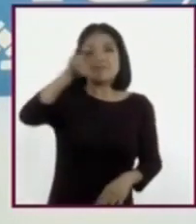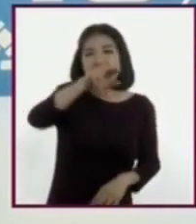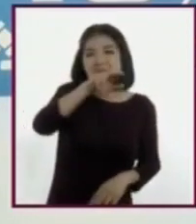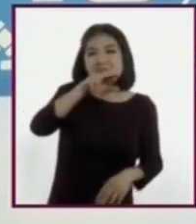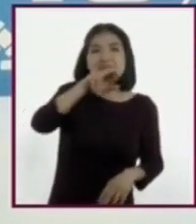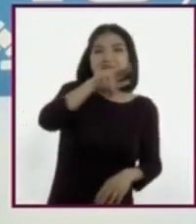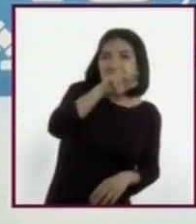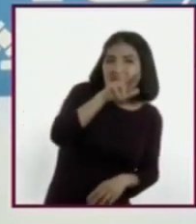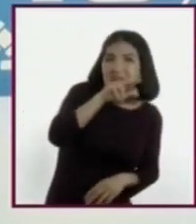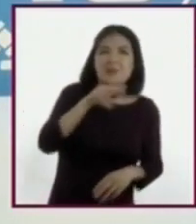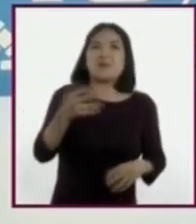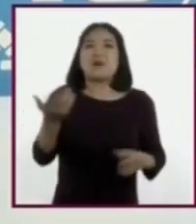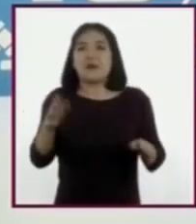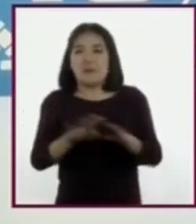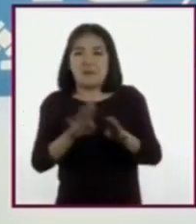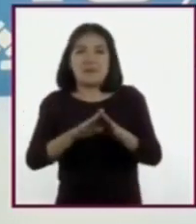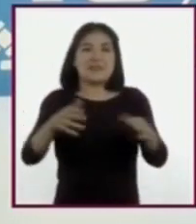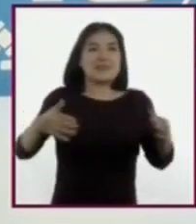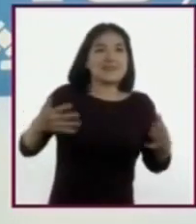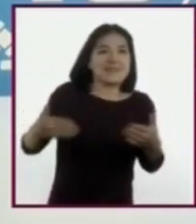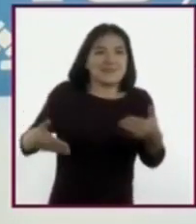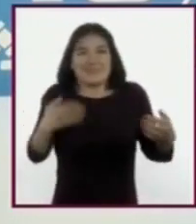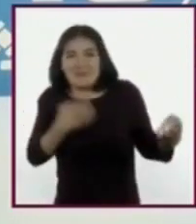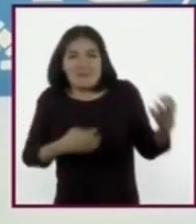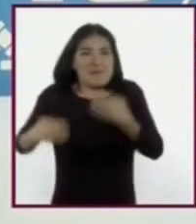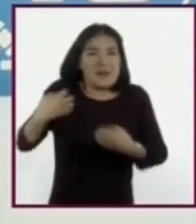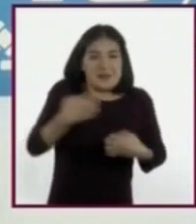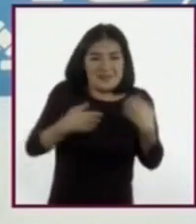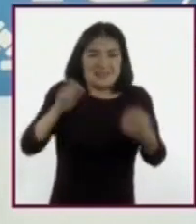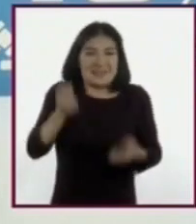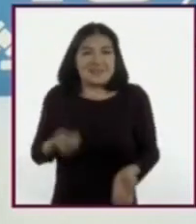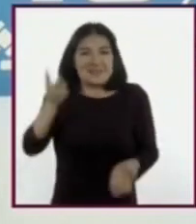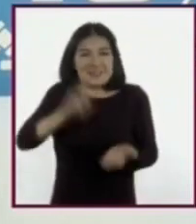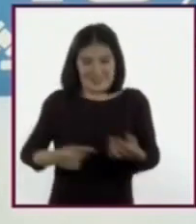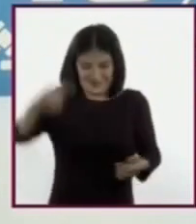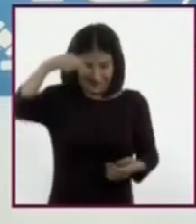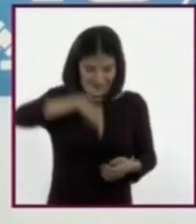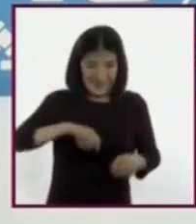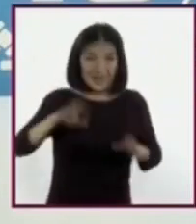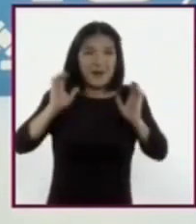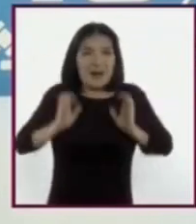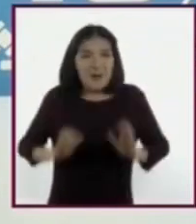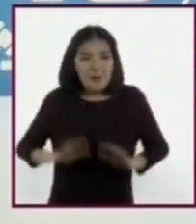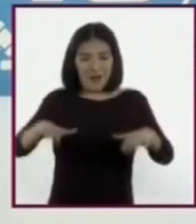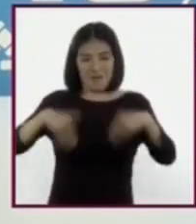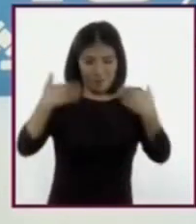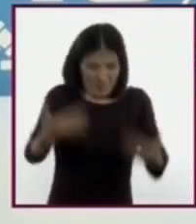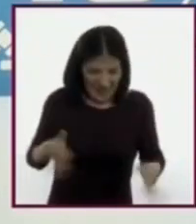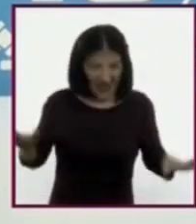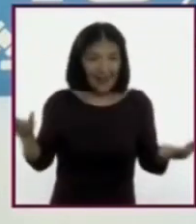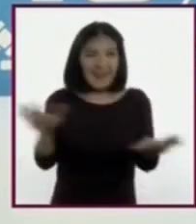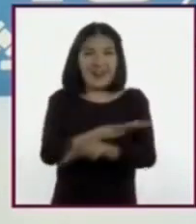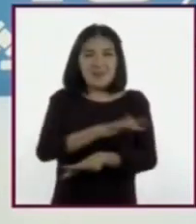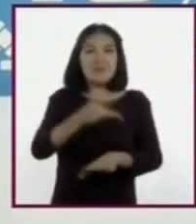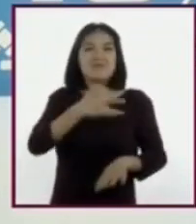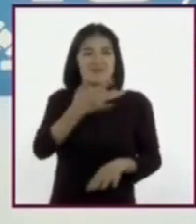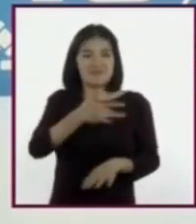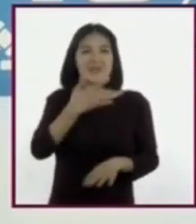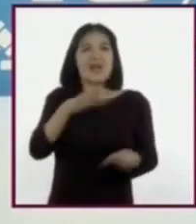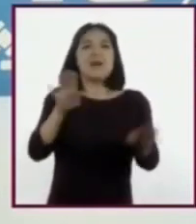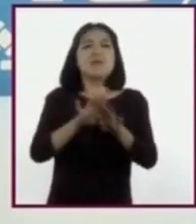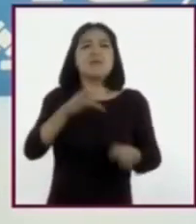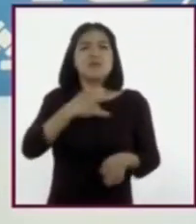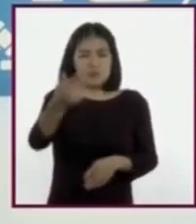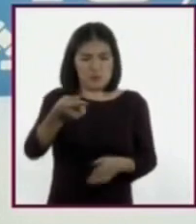emocionante por el tipo de cambios que aparecen dentro y fuera de nosotros. Los cambios físicos y emocionales